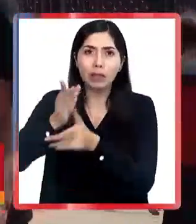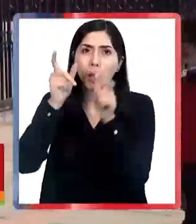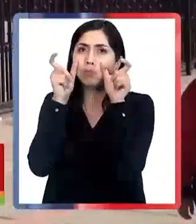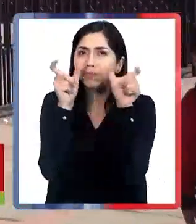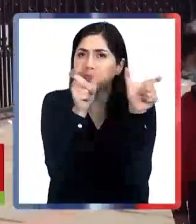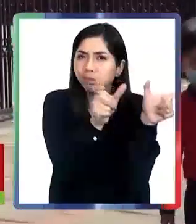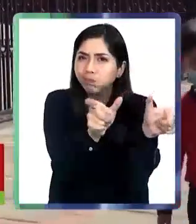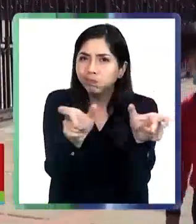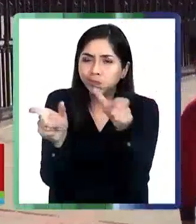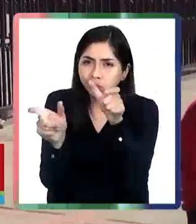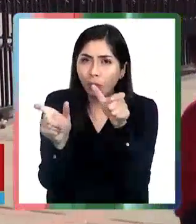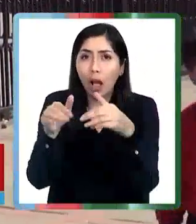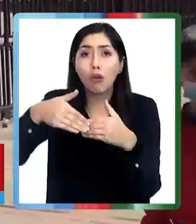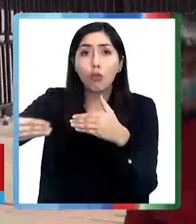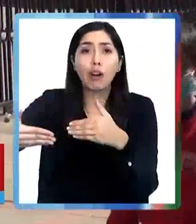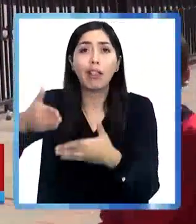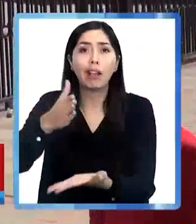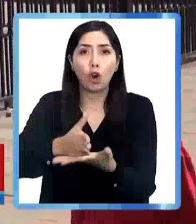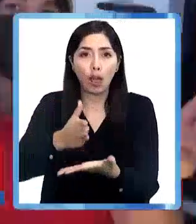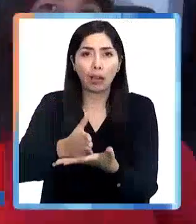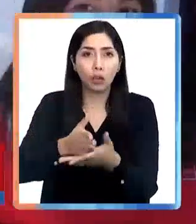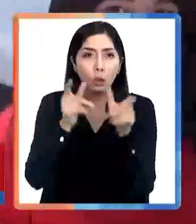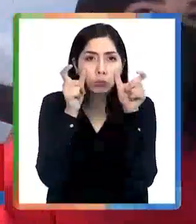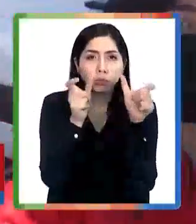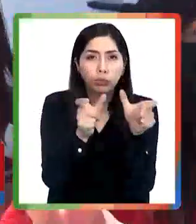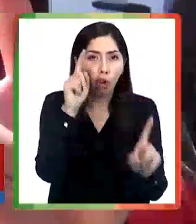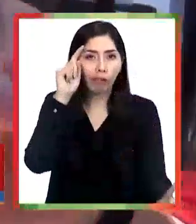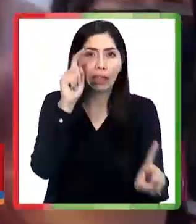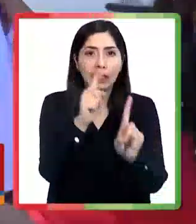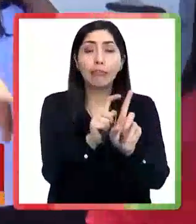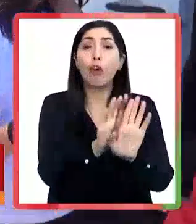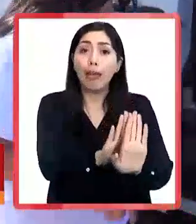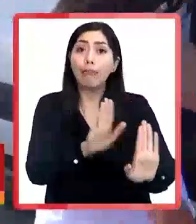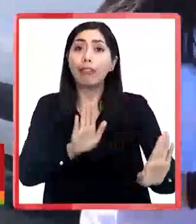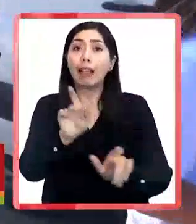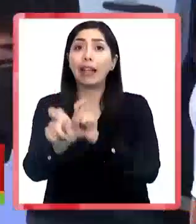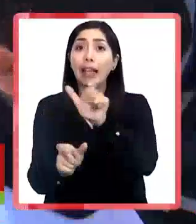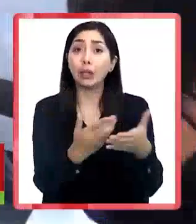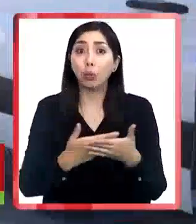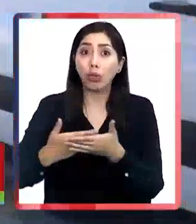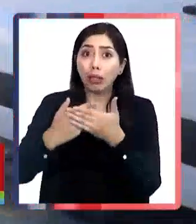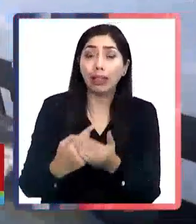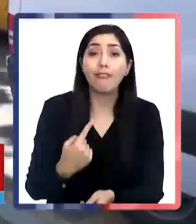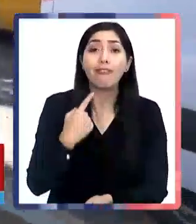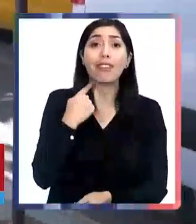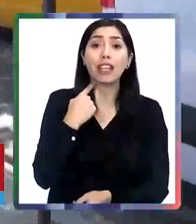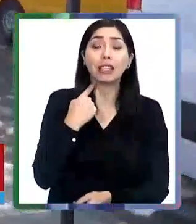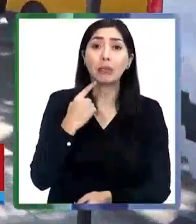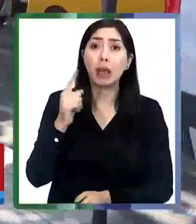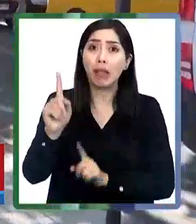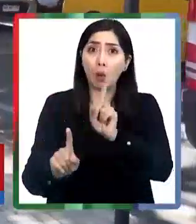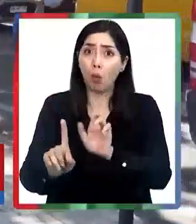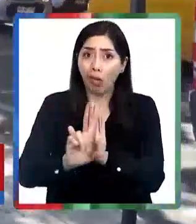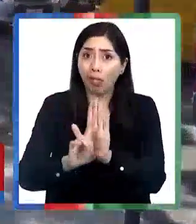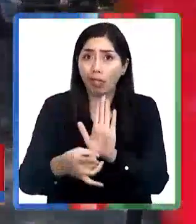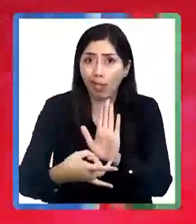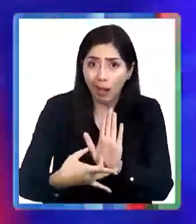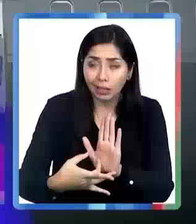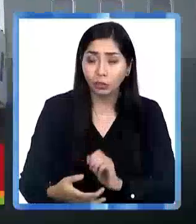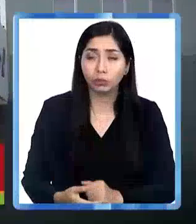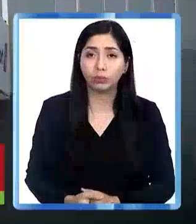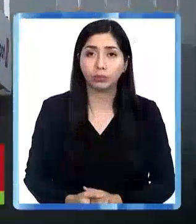patrullar fuera de los recintos educacionales, con el objetivo de evitar que los alumnos sean víctimas de algún hecho delictual.